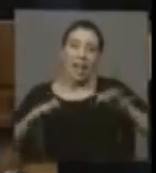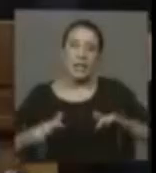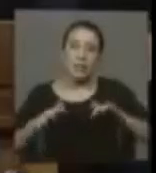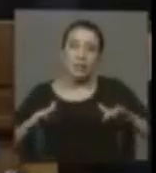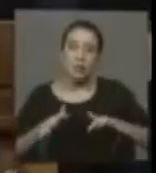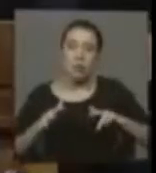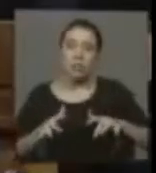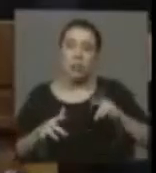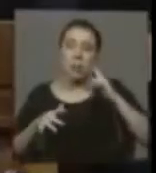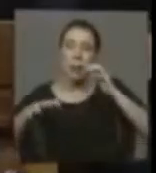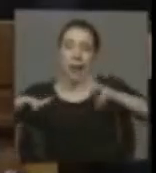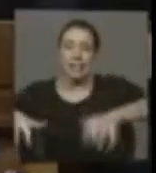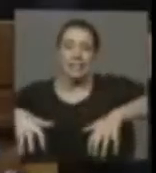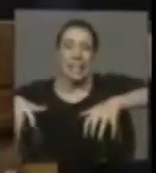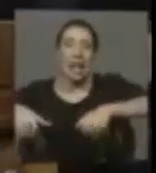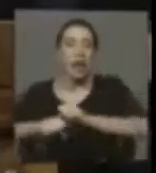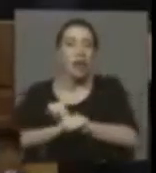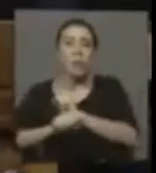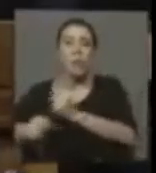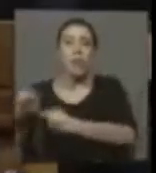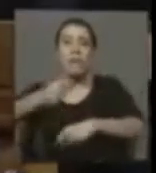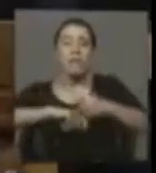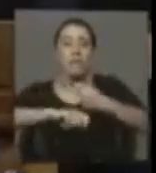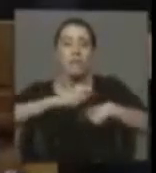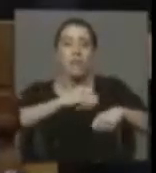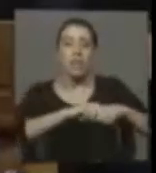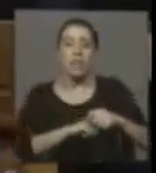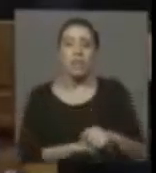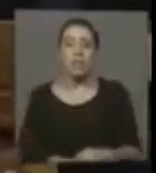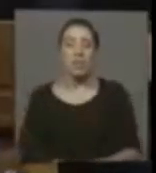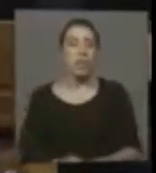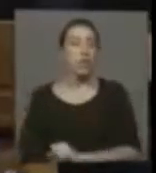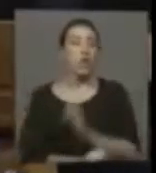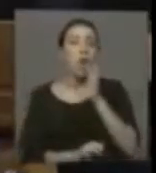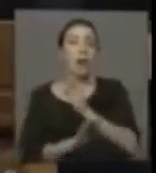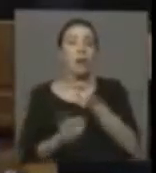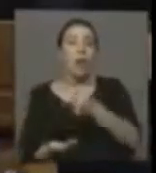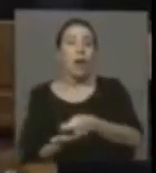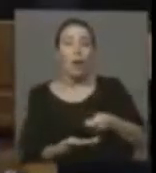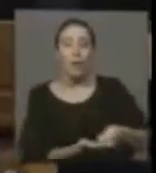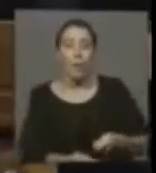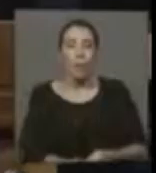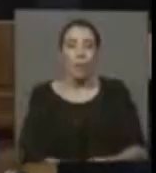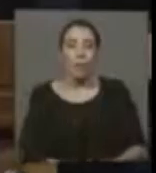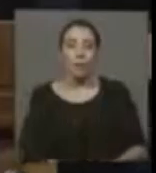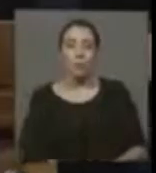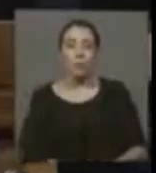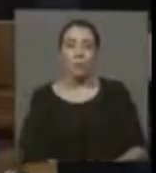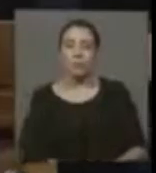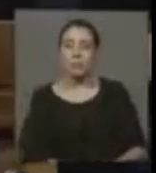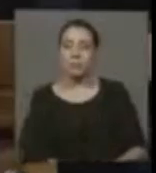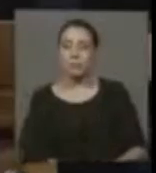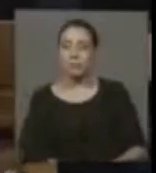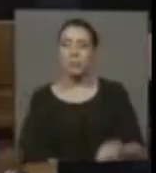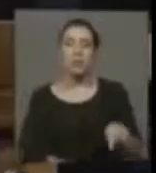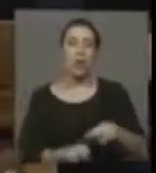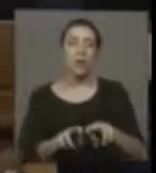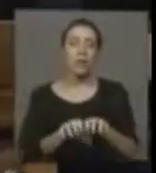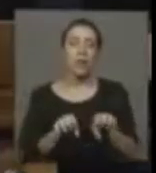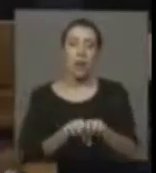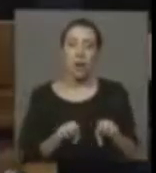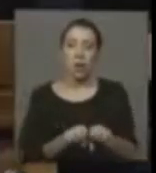para sus capturas de productos, no la han podido comercializar porque no hay poderes de compra, no hay nada. Ellos hacen una resolución de acuerdo